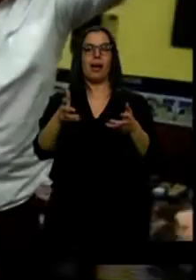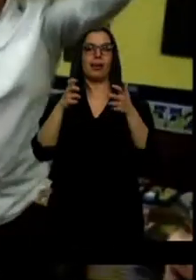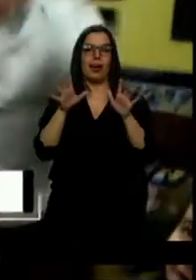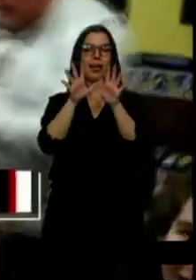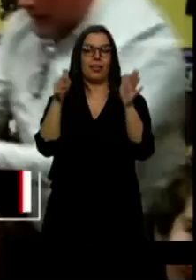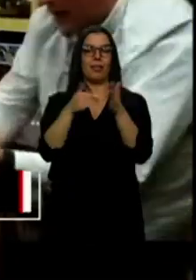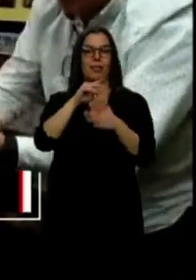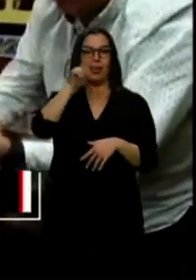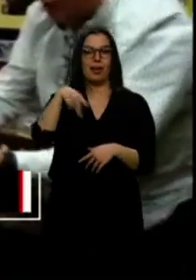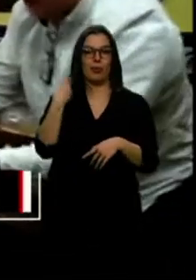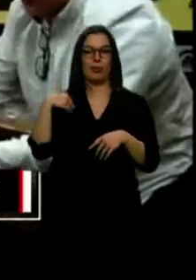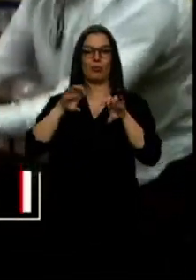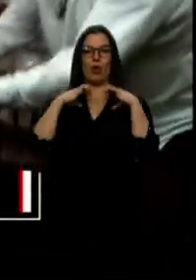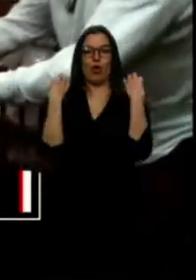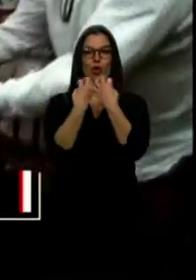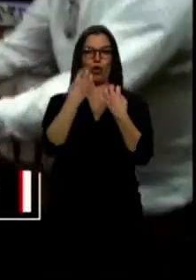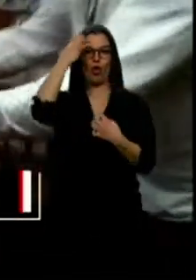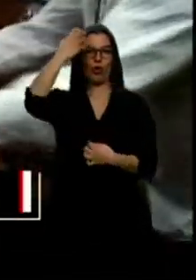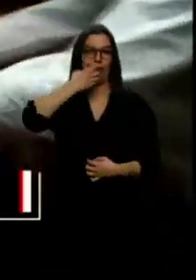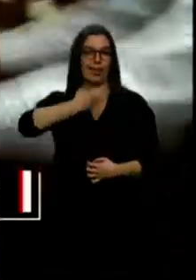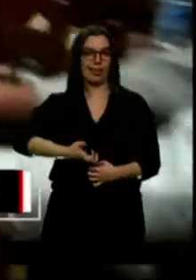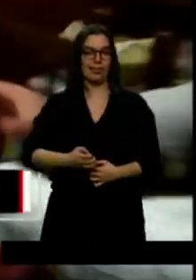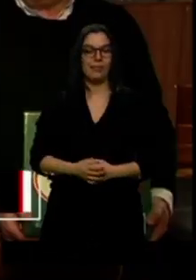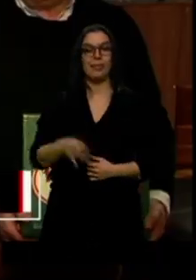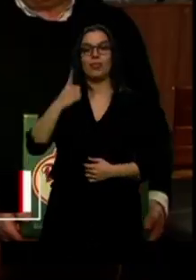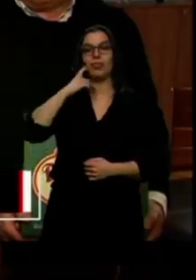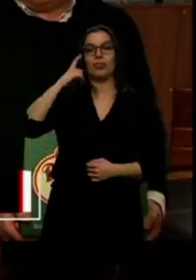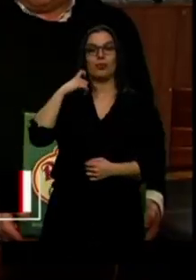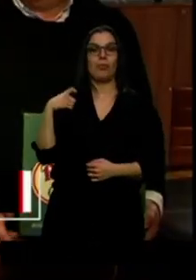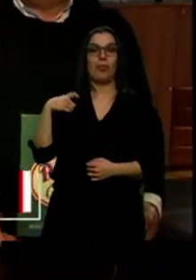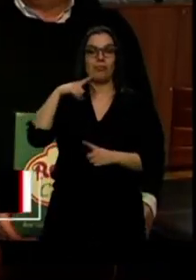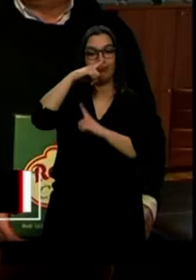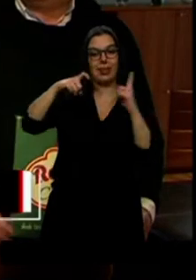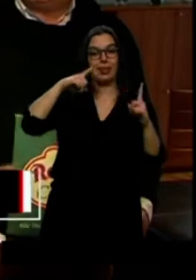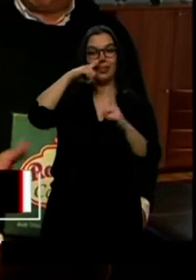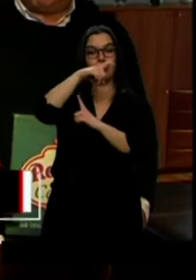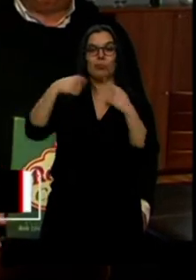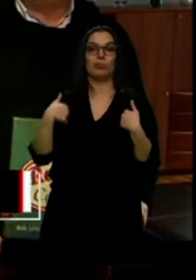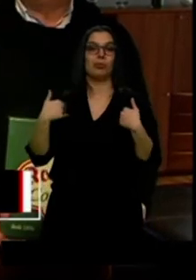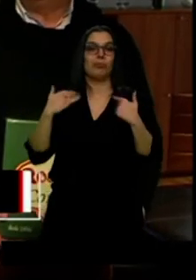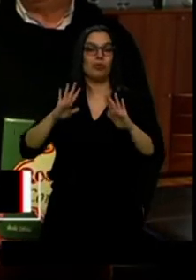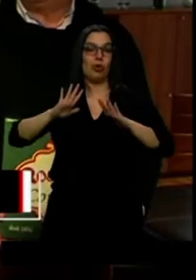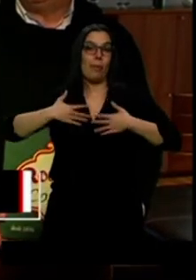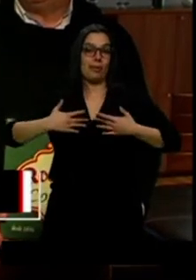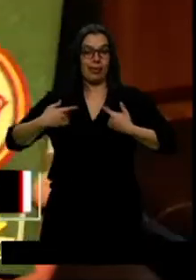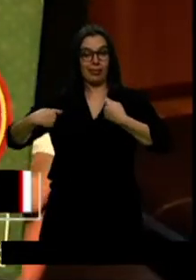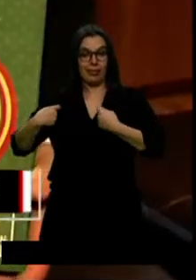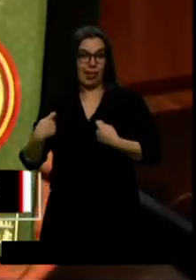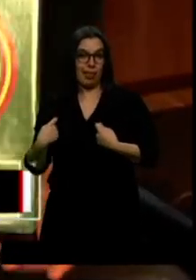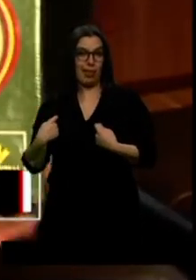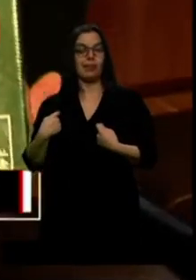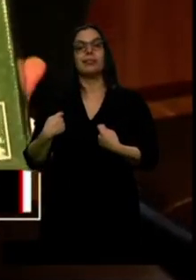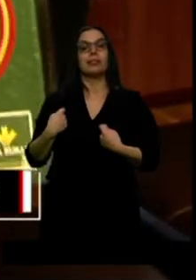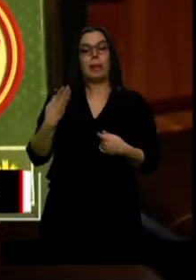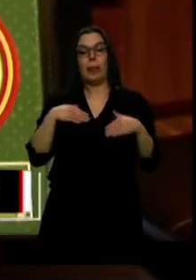Es ya una tradición navideña más. sorpresa que cada año mete en uno de sus roscones una pastelería de esta localidad leonesa. El dinero estaba escondido en un